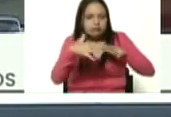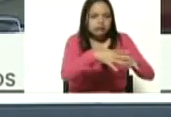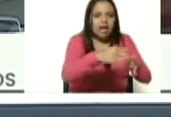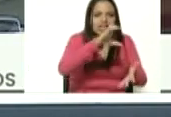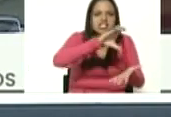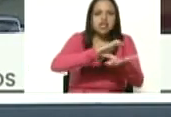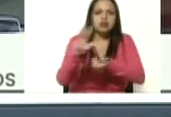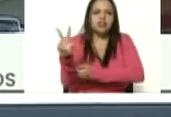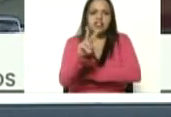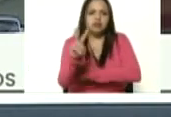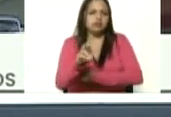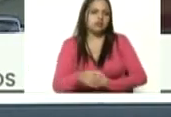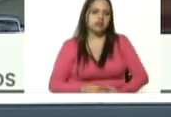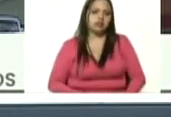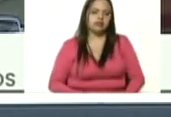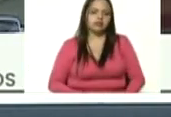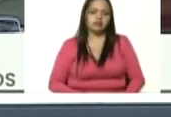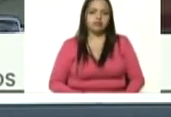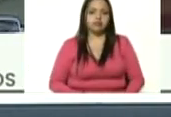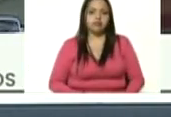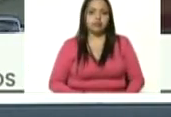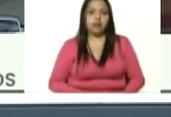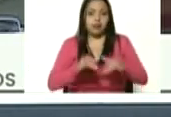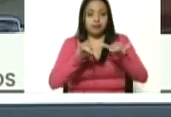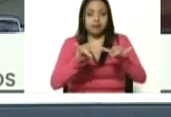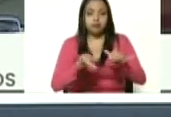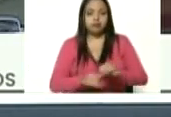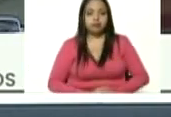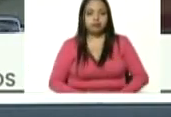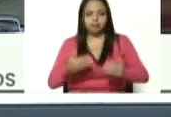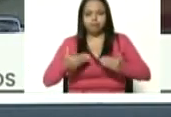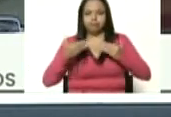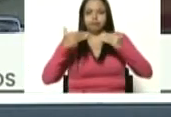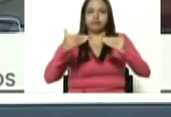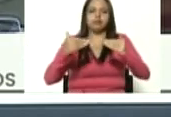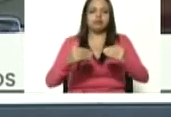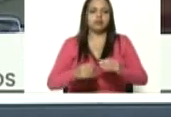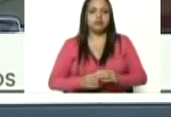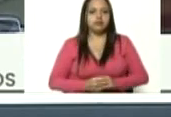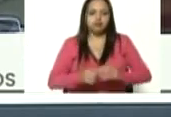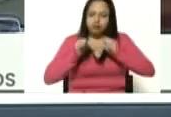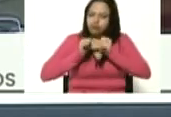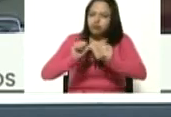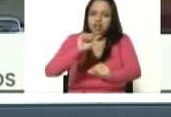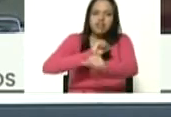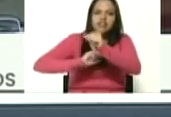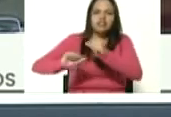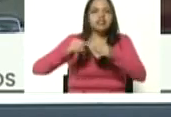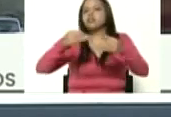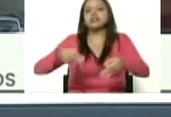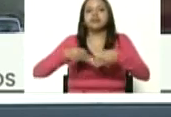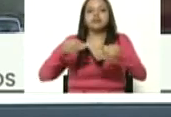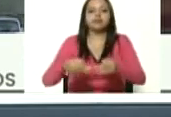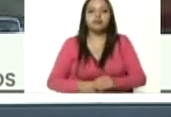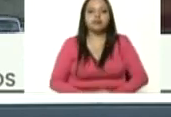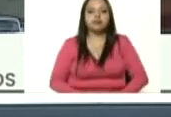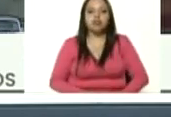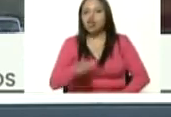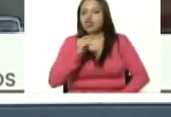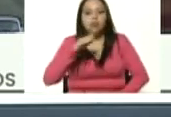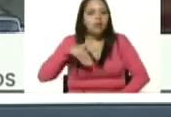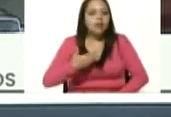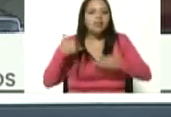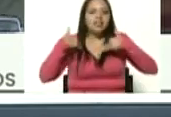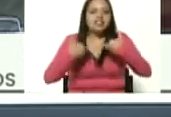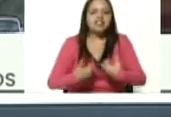por eso guardia en alto pues combate permanente no hay derecho al descanso en